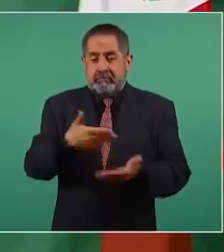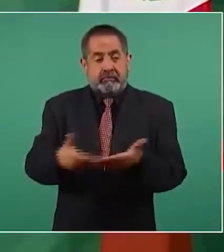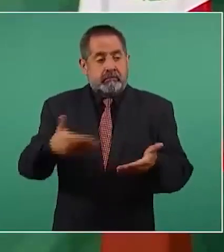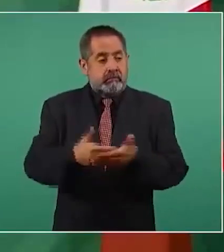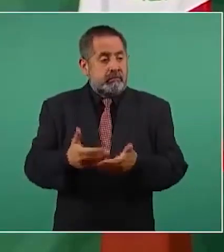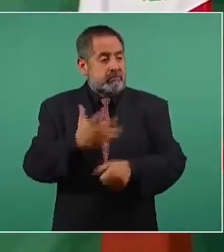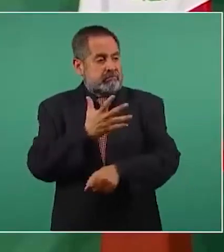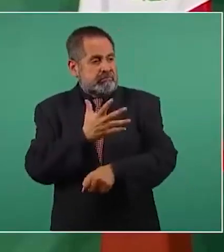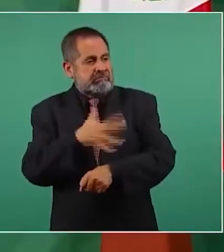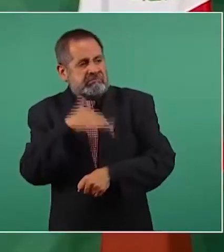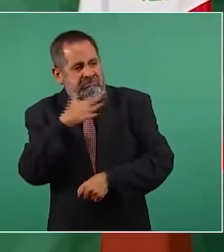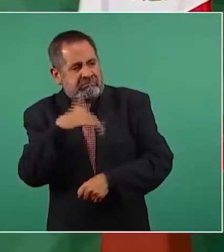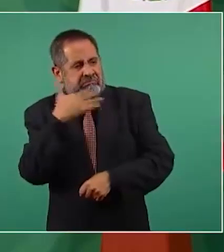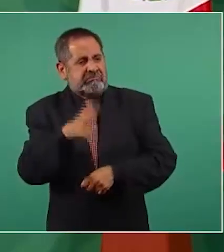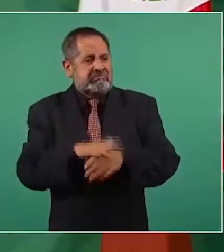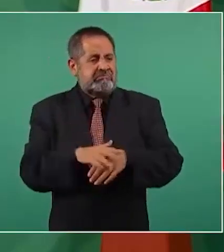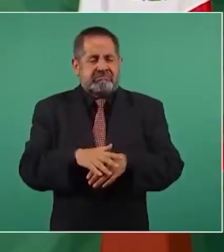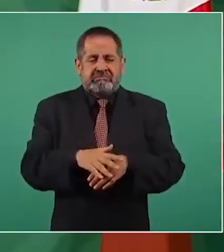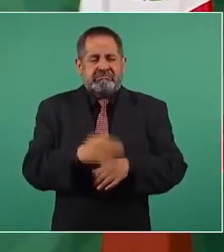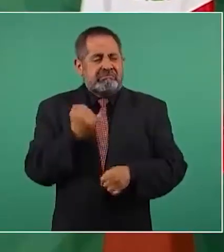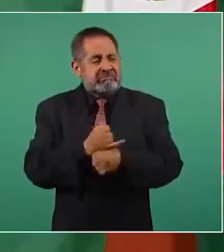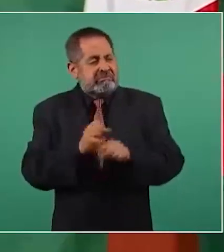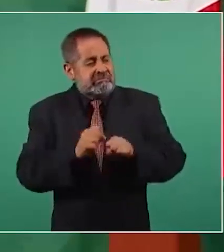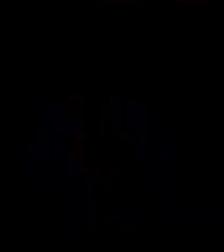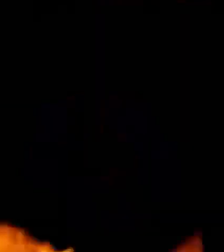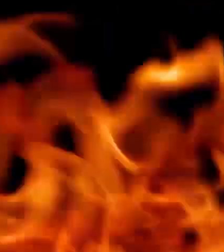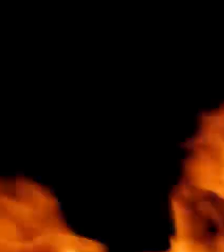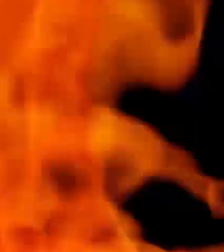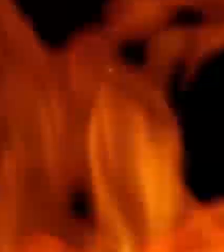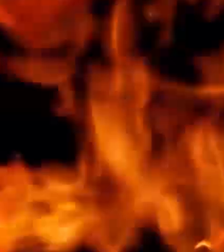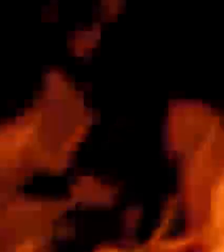impunidad, no es.